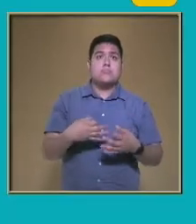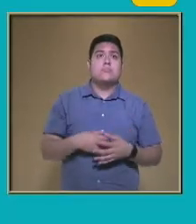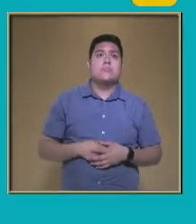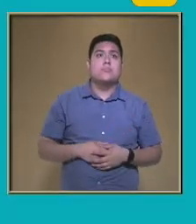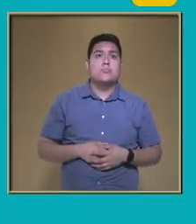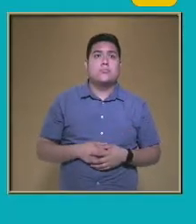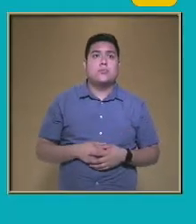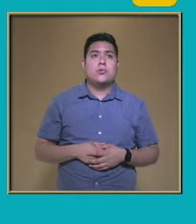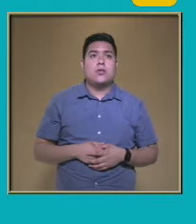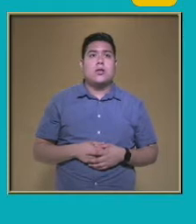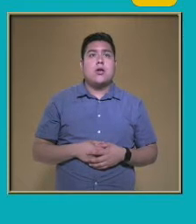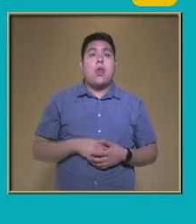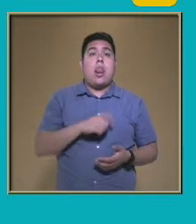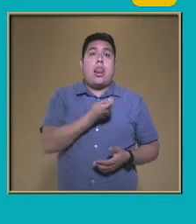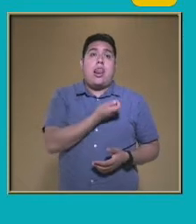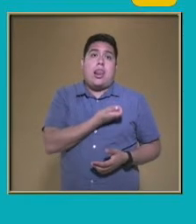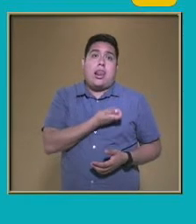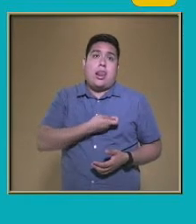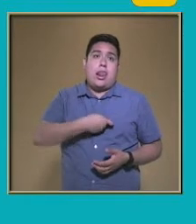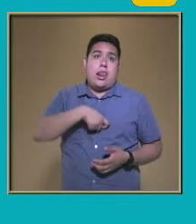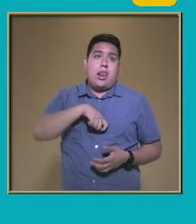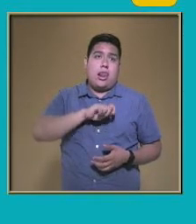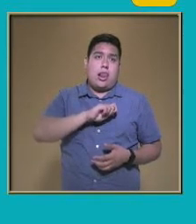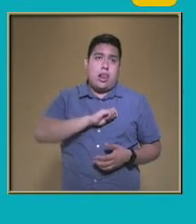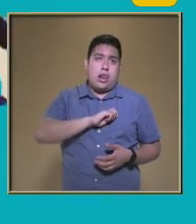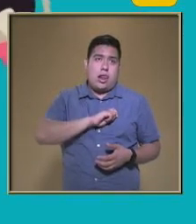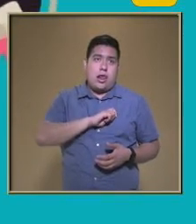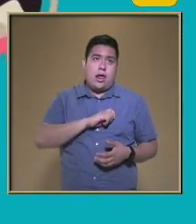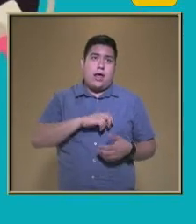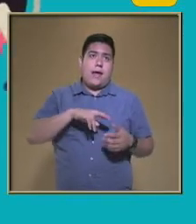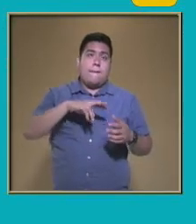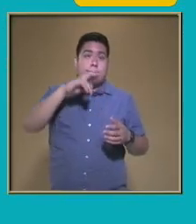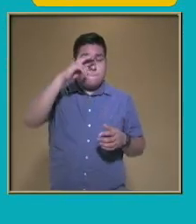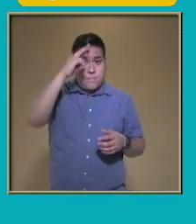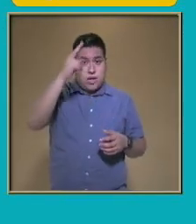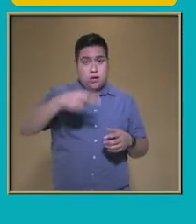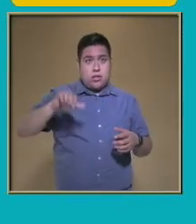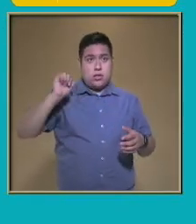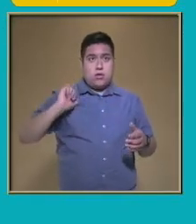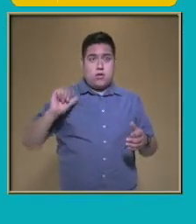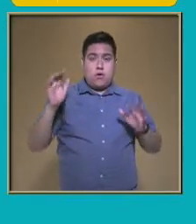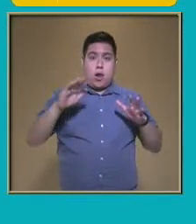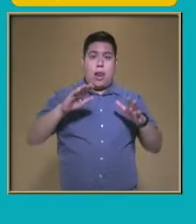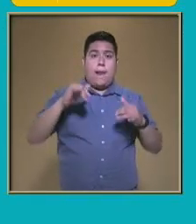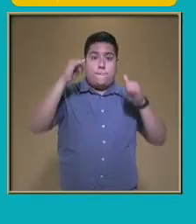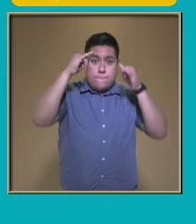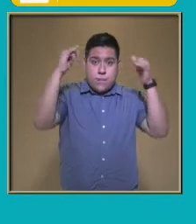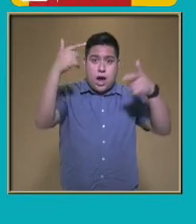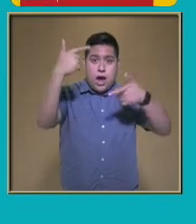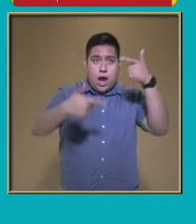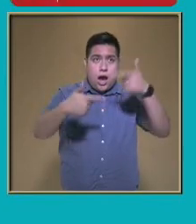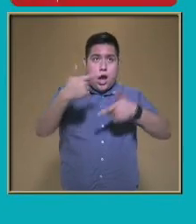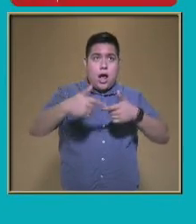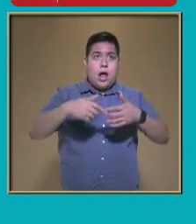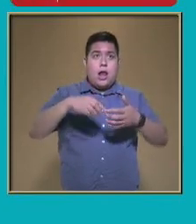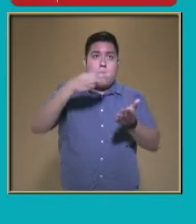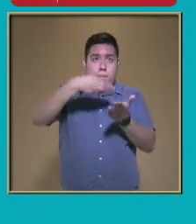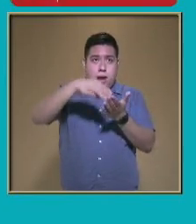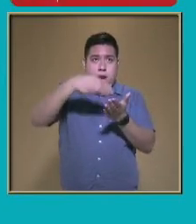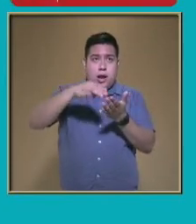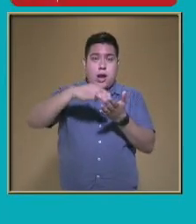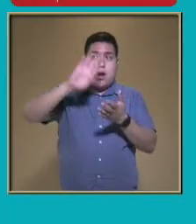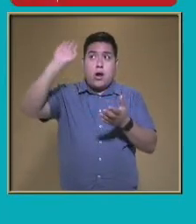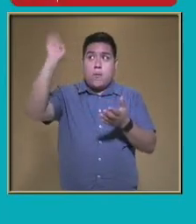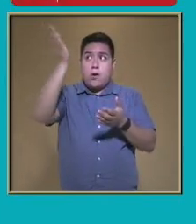Con los españoles A las cocinas Mesoamericanas Llegaron Las reces Los cerdos Las ovejas Y los